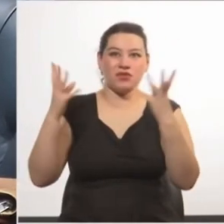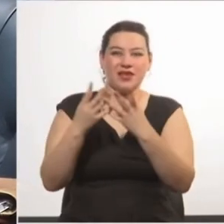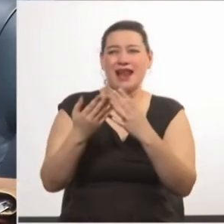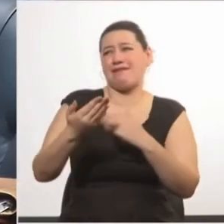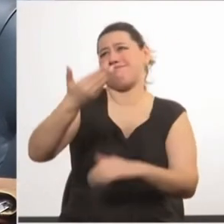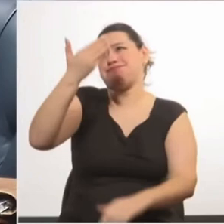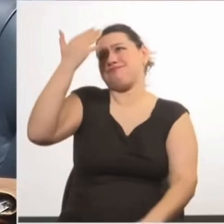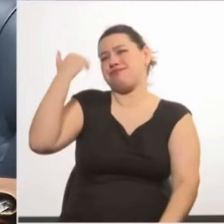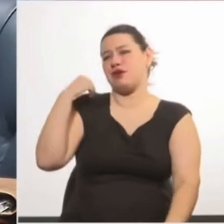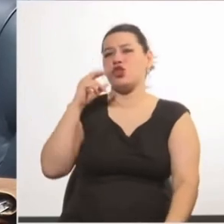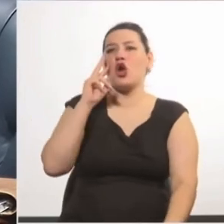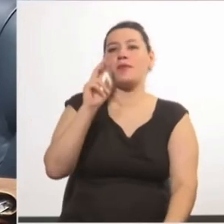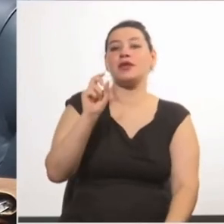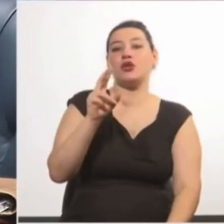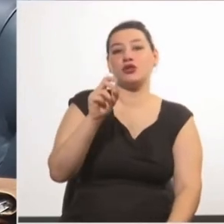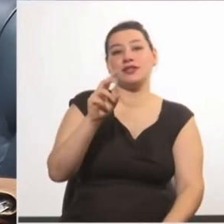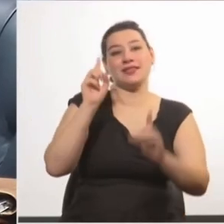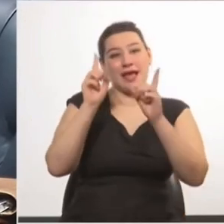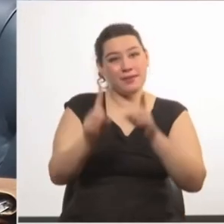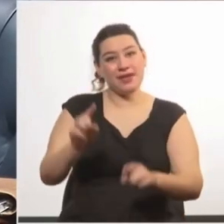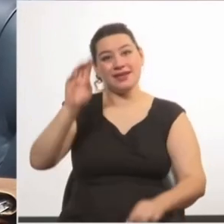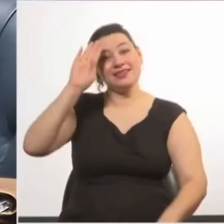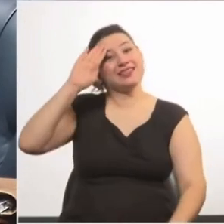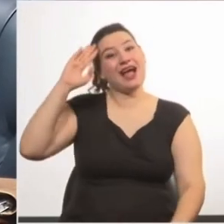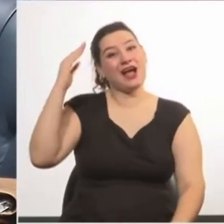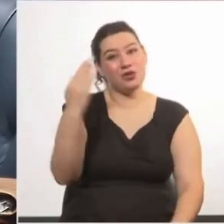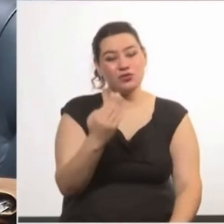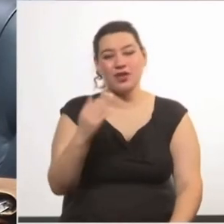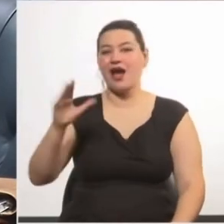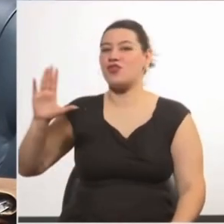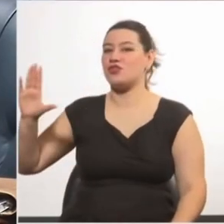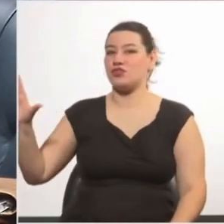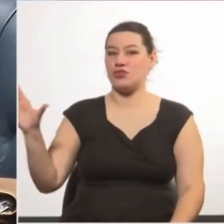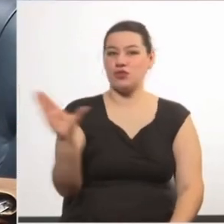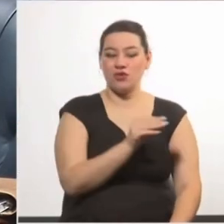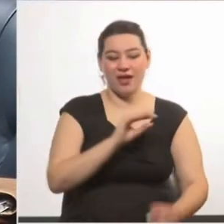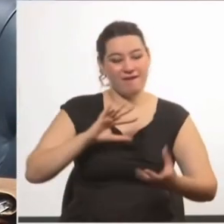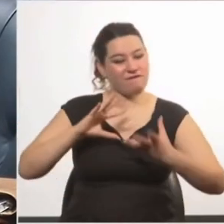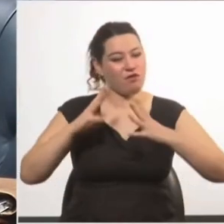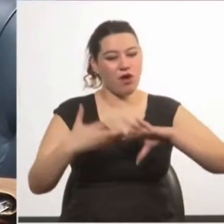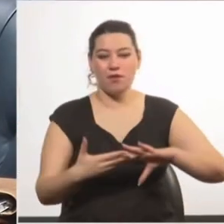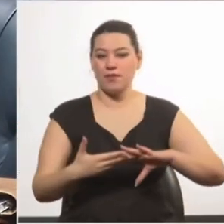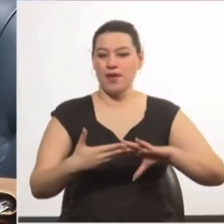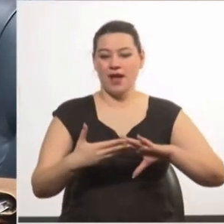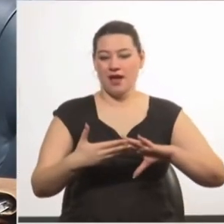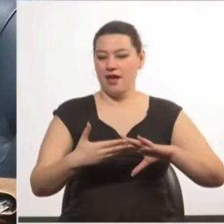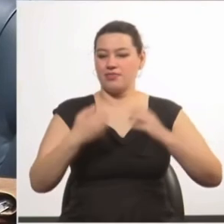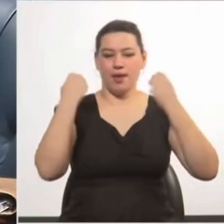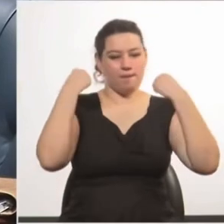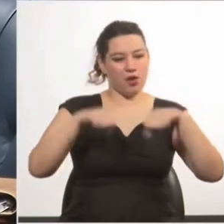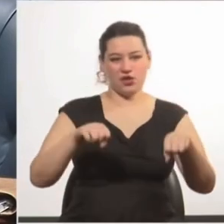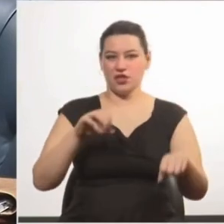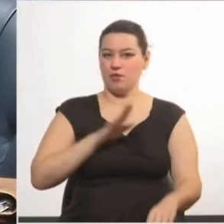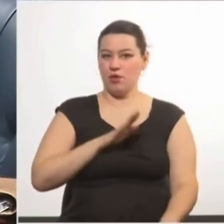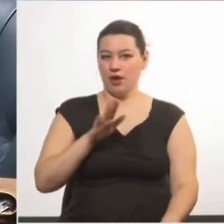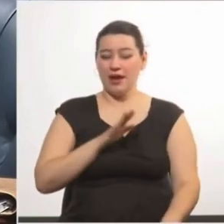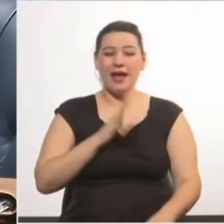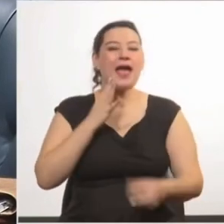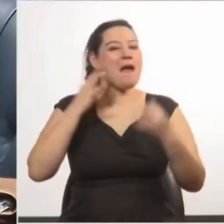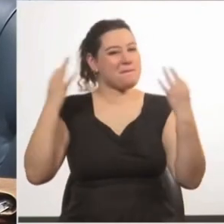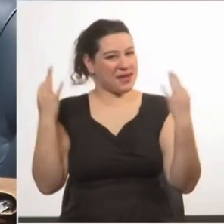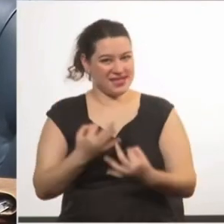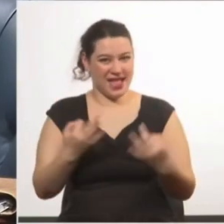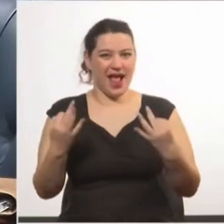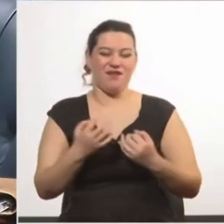2012, queremos también saludar el florecimiento de todas las expresiones deportivas femeninas, en especial el fútbol,